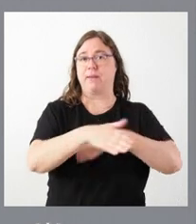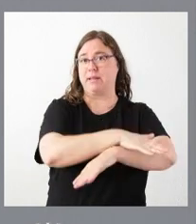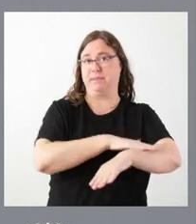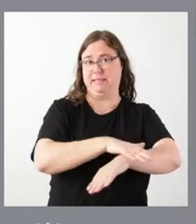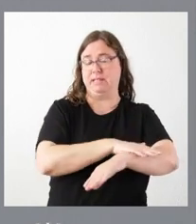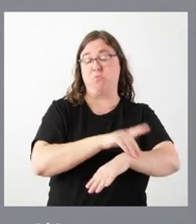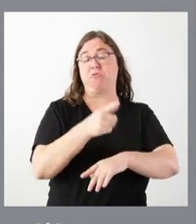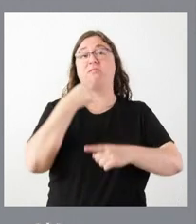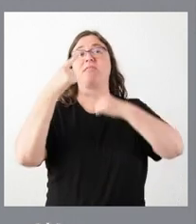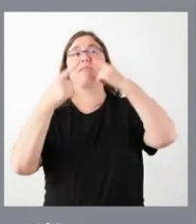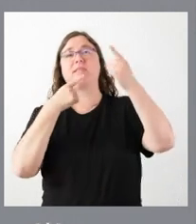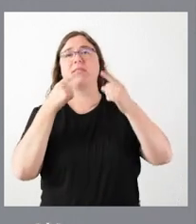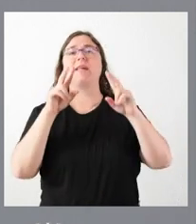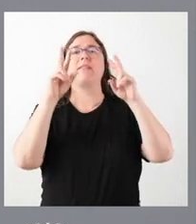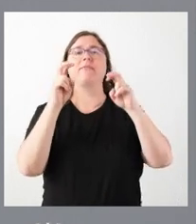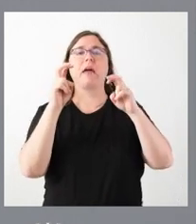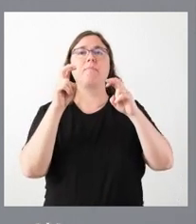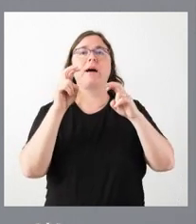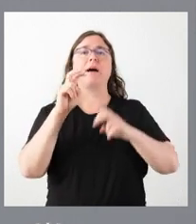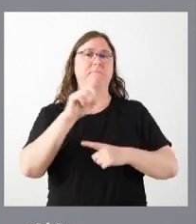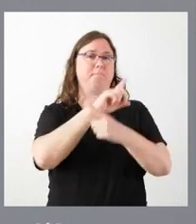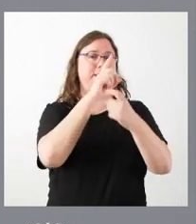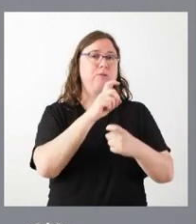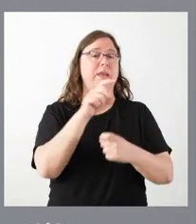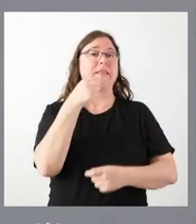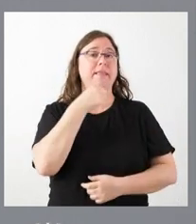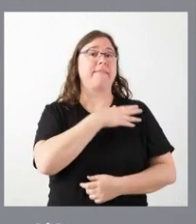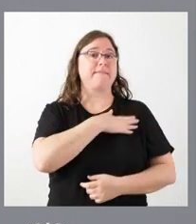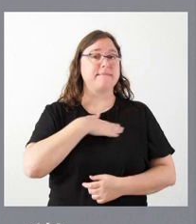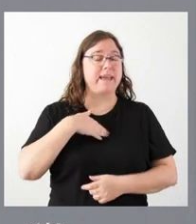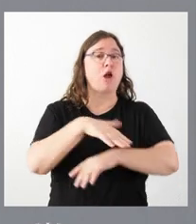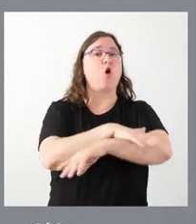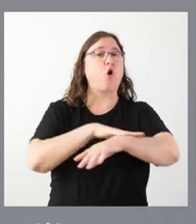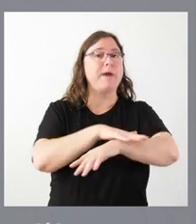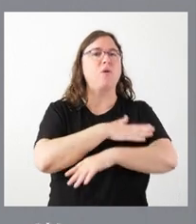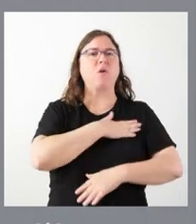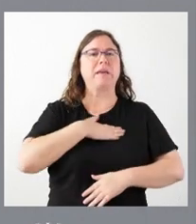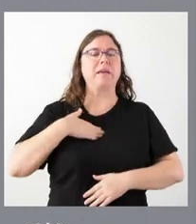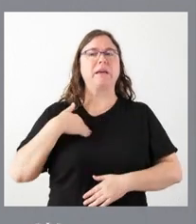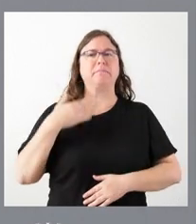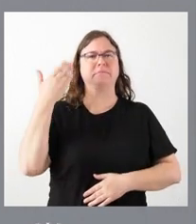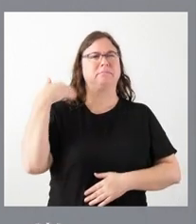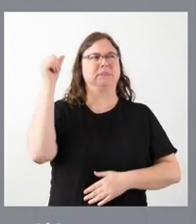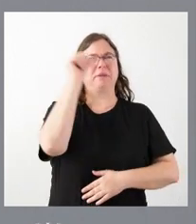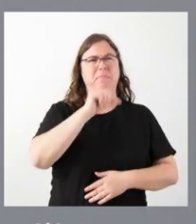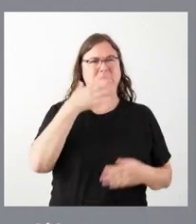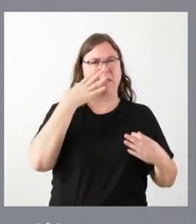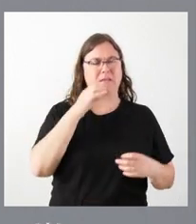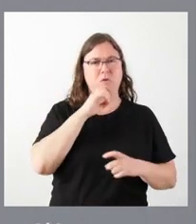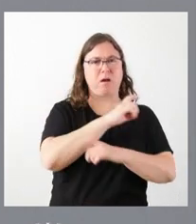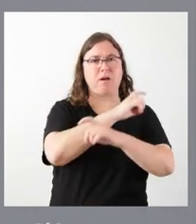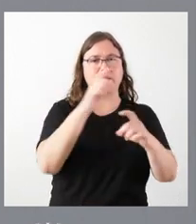distintas fuentes en relación con las que usted pregunta, la intención del Gobierno de presentar ese requerimiento. Creo que fue la pasada semana que lo comunicaron.